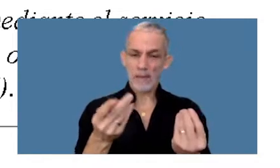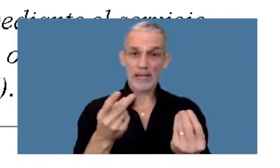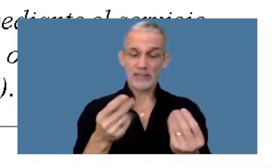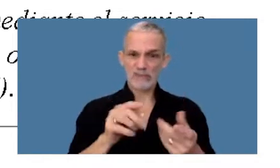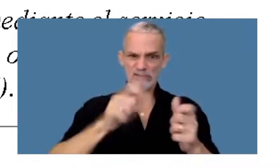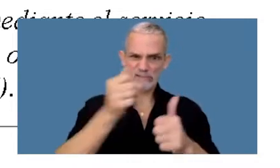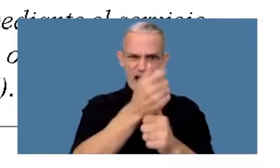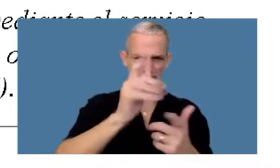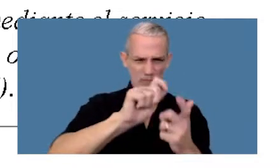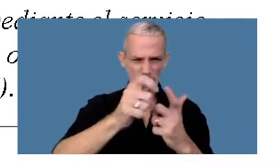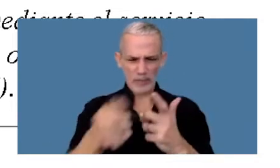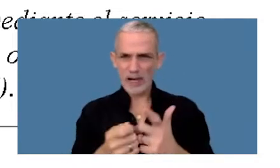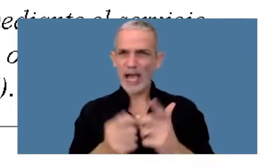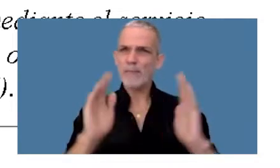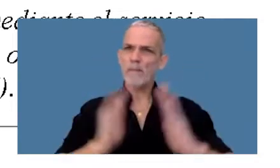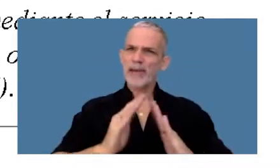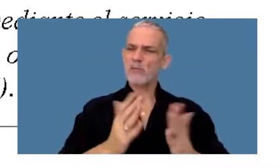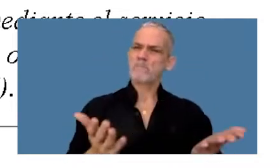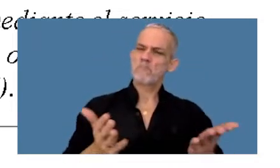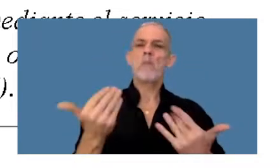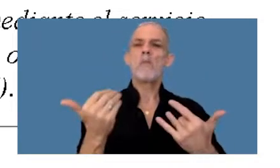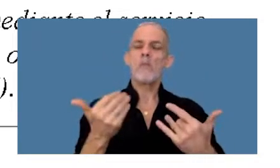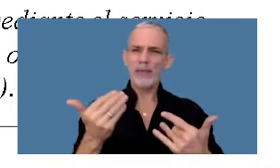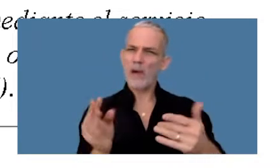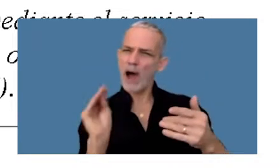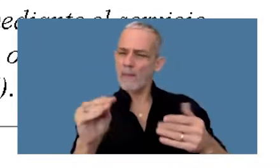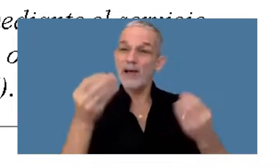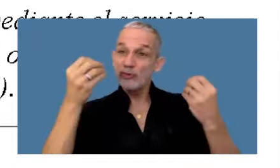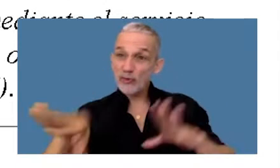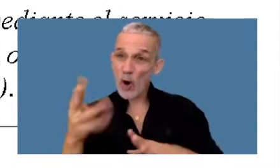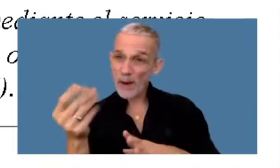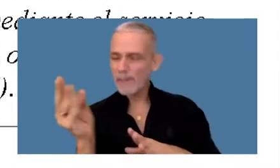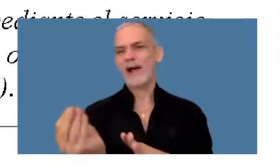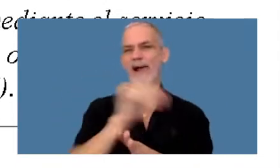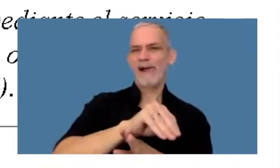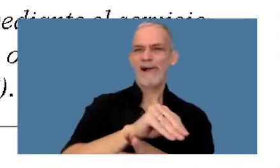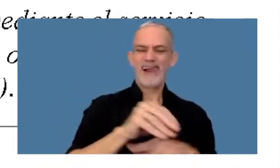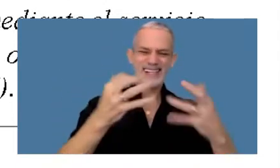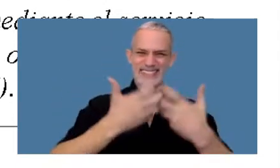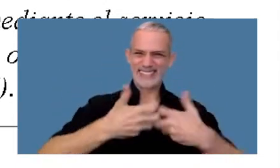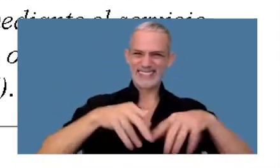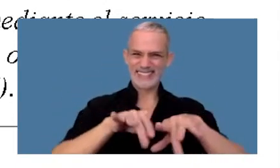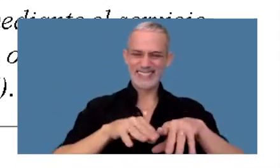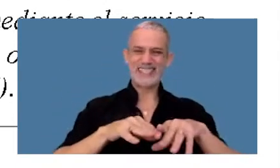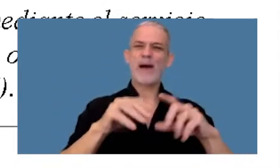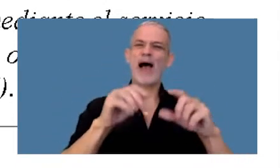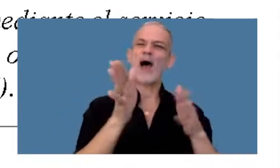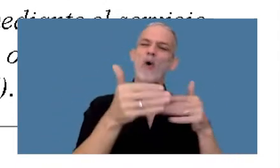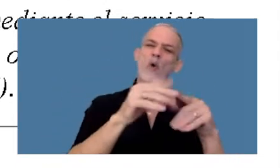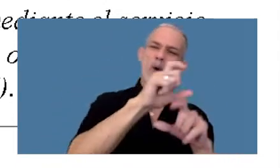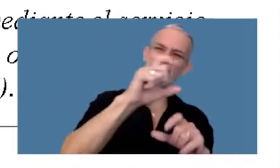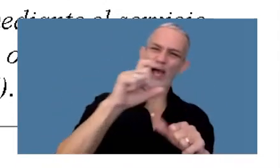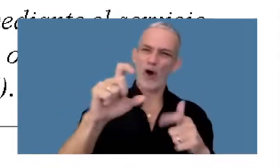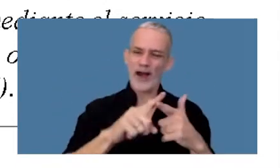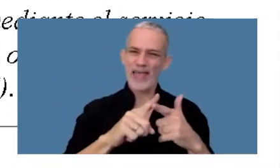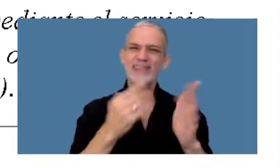recategorización esto se reduce, podrá reimputar el excedente a través del sistema cuenta corriente monotributo